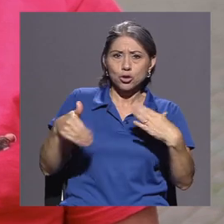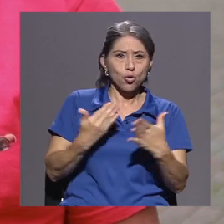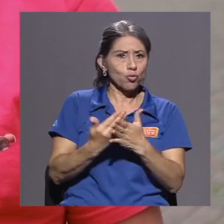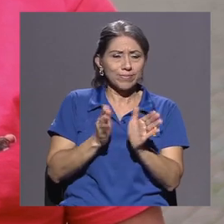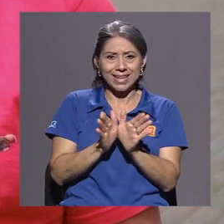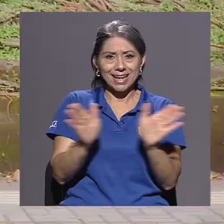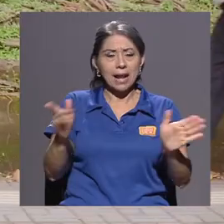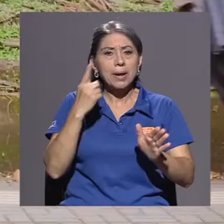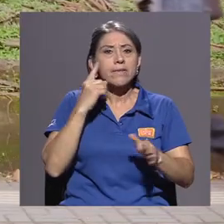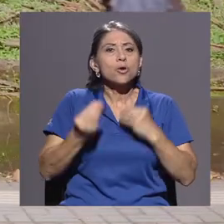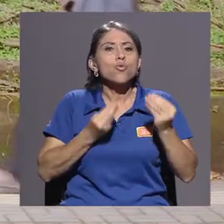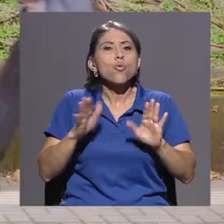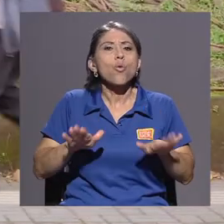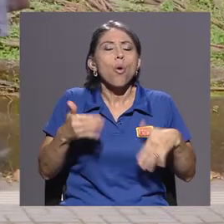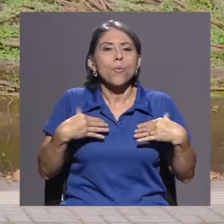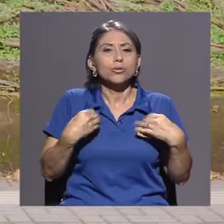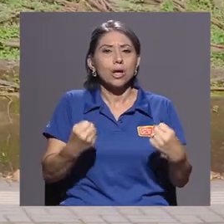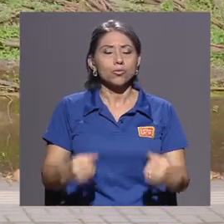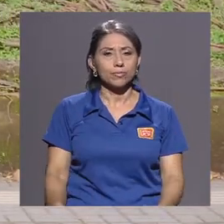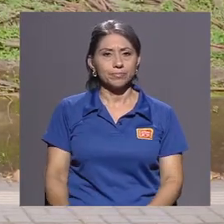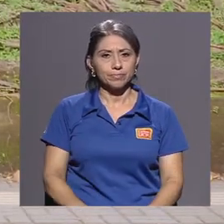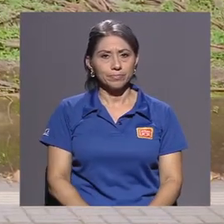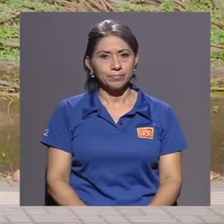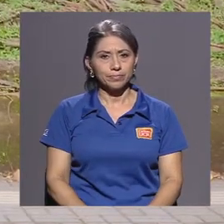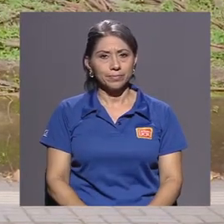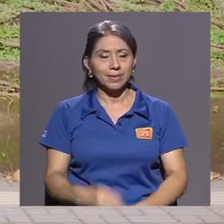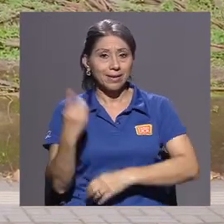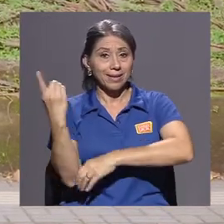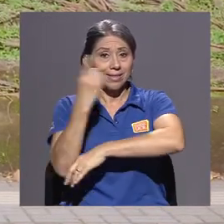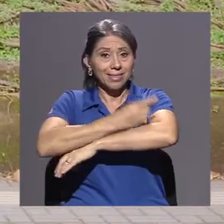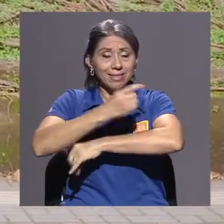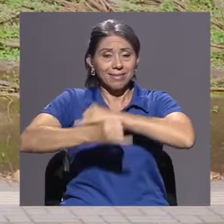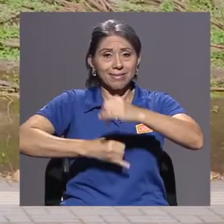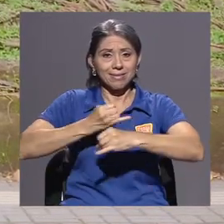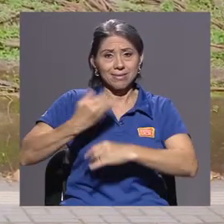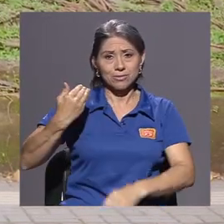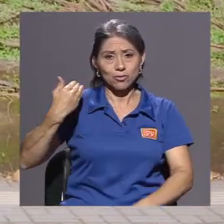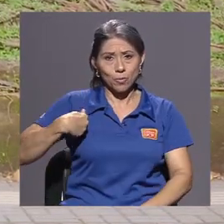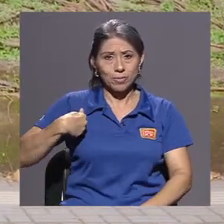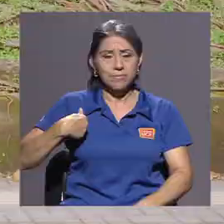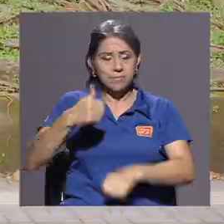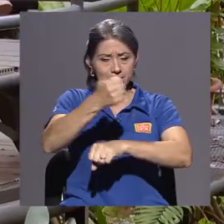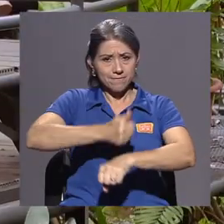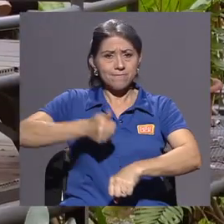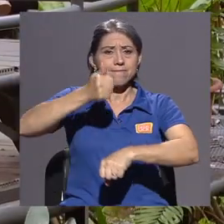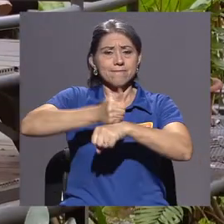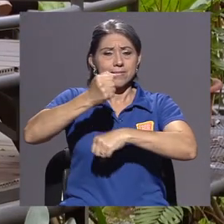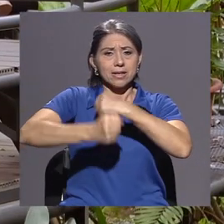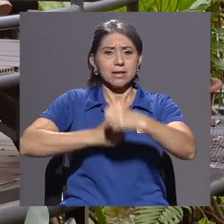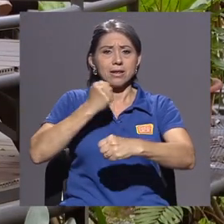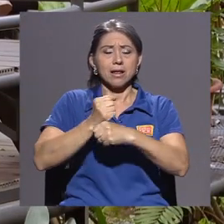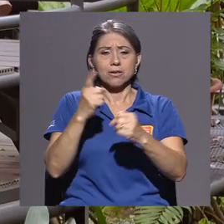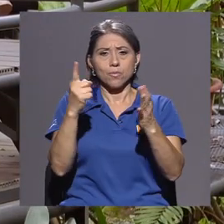ver cómo estoy de salud. El Día Internacional del Hombre fue instaurado en el año 1992